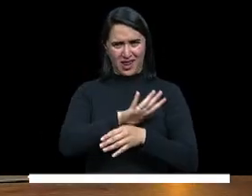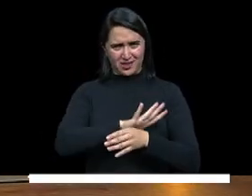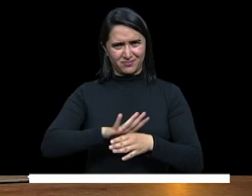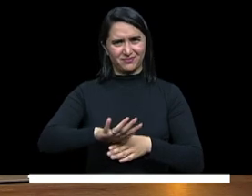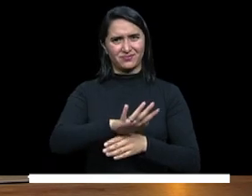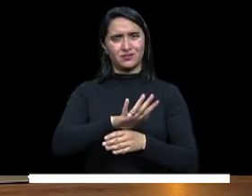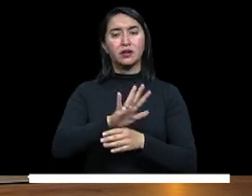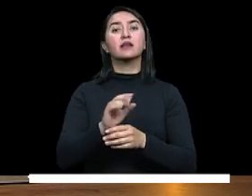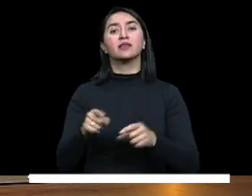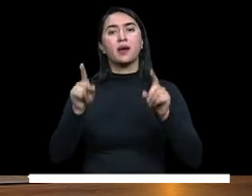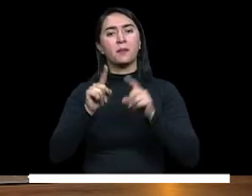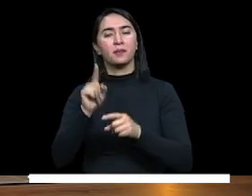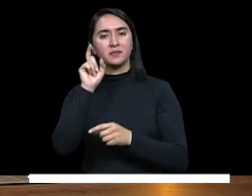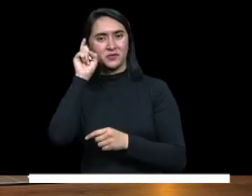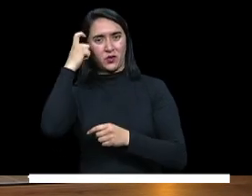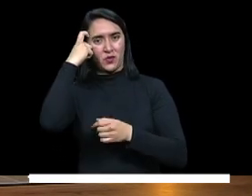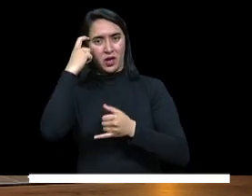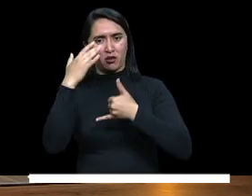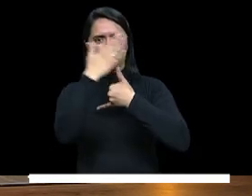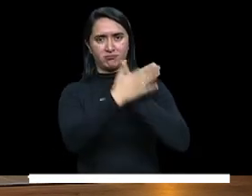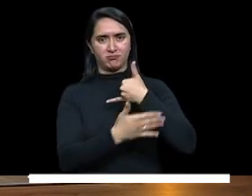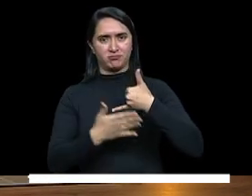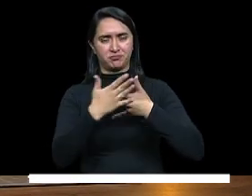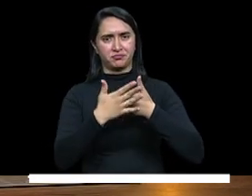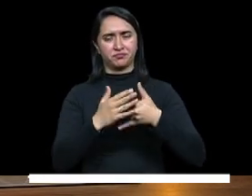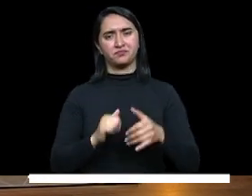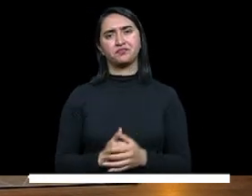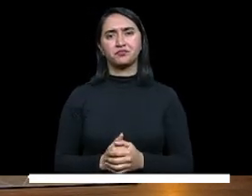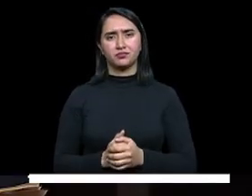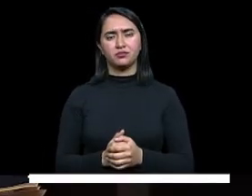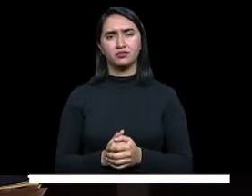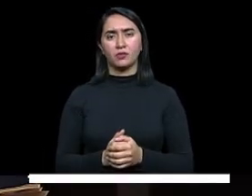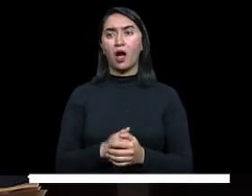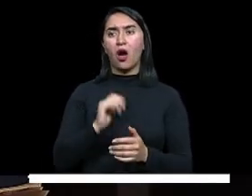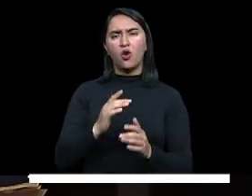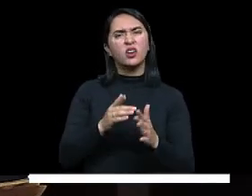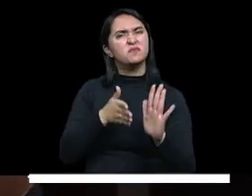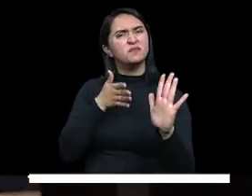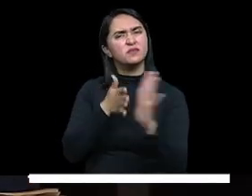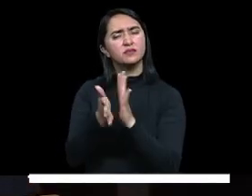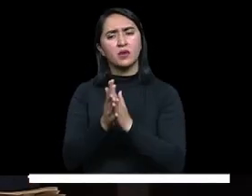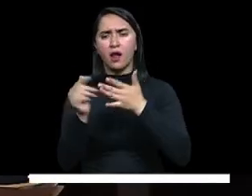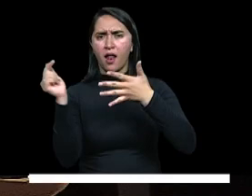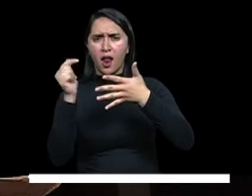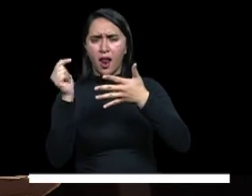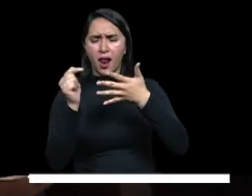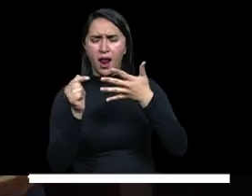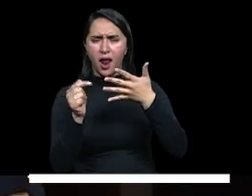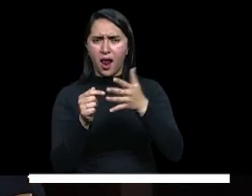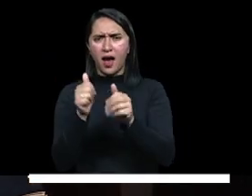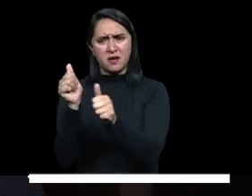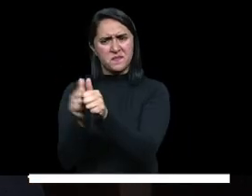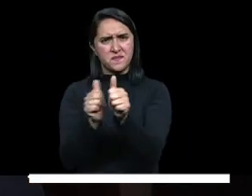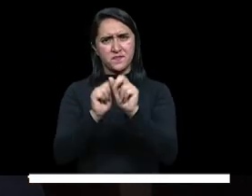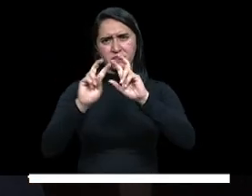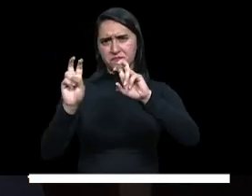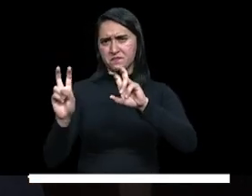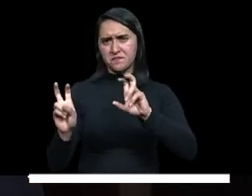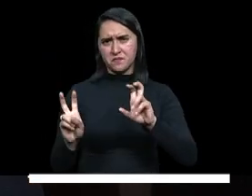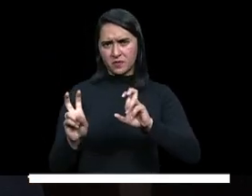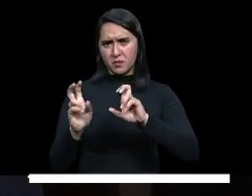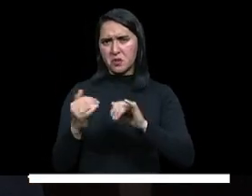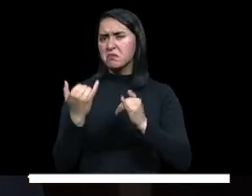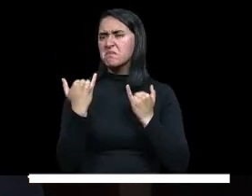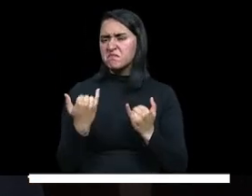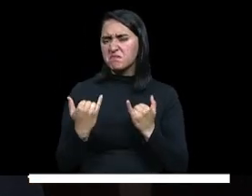Pues precisamente, ministra, vamos a entrar a hablar en detalle de cada uno de esos temas. Y vice ministro, también, para eso estamos aquí,